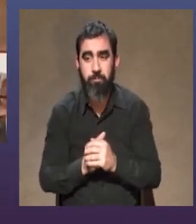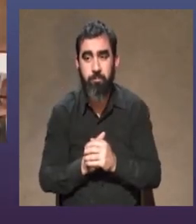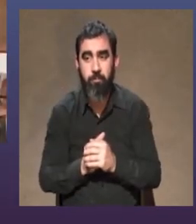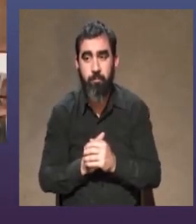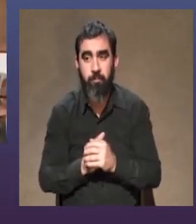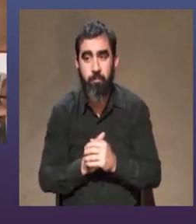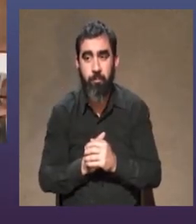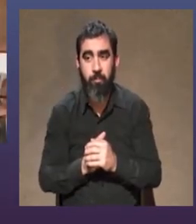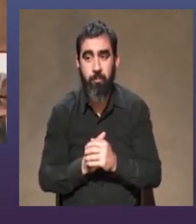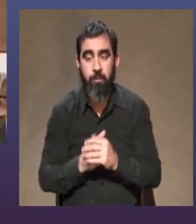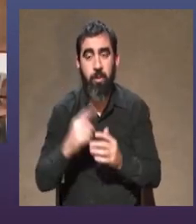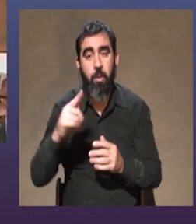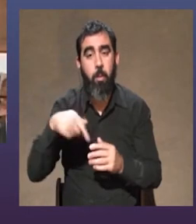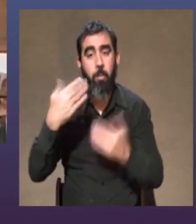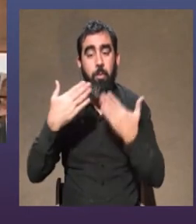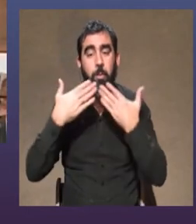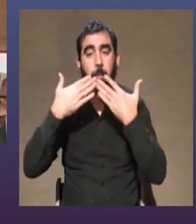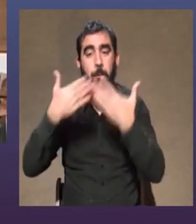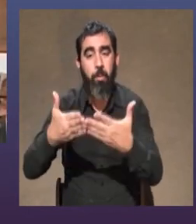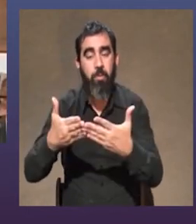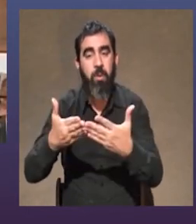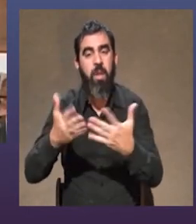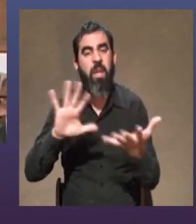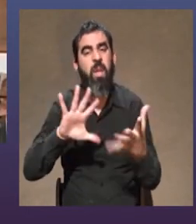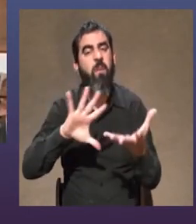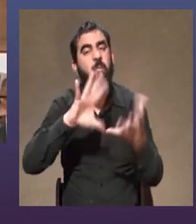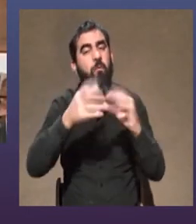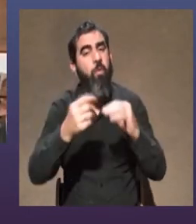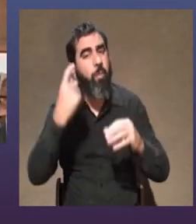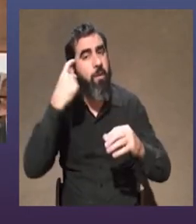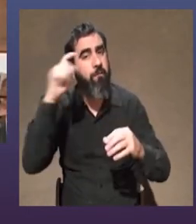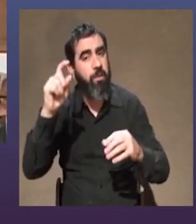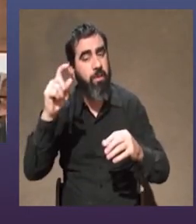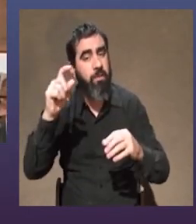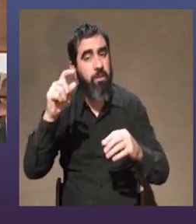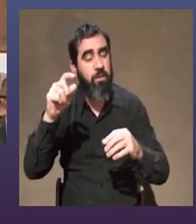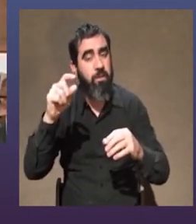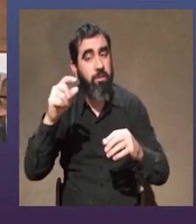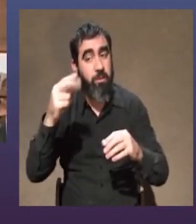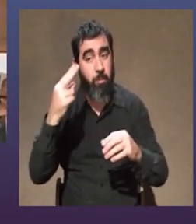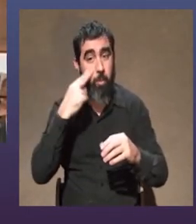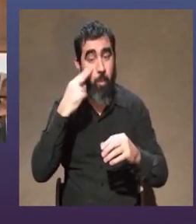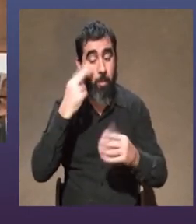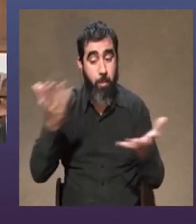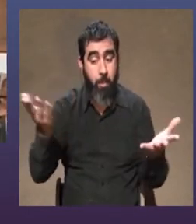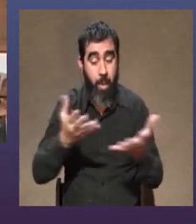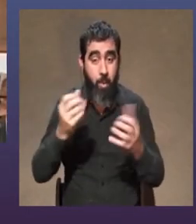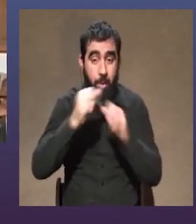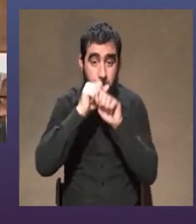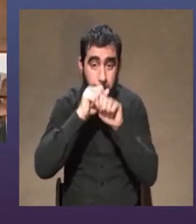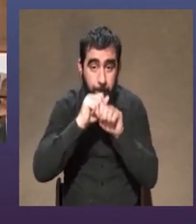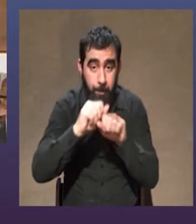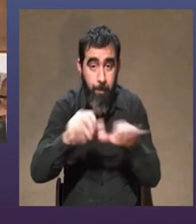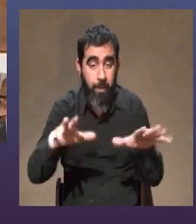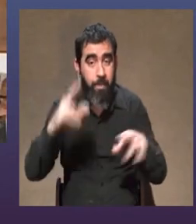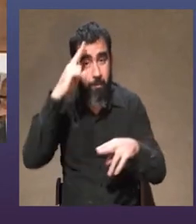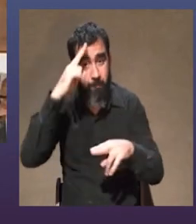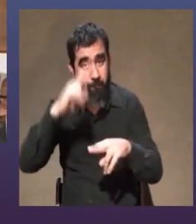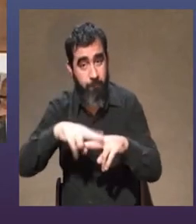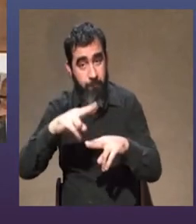voy con la próxima pregunta ¿de qué manera creativamente les afectó esta pandemia? ¿pudieron